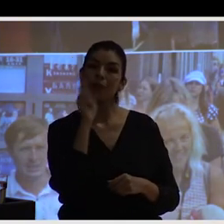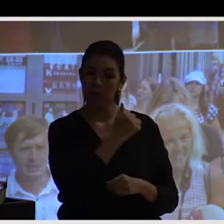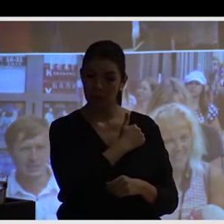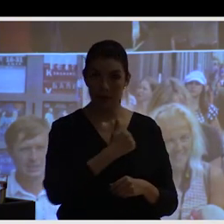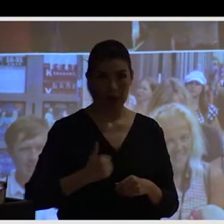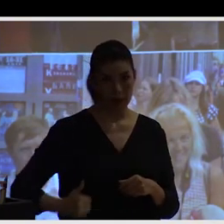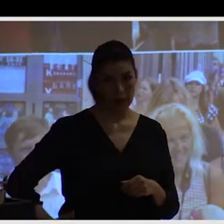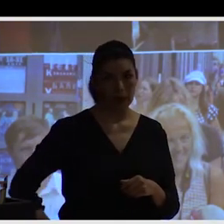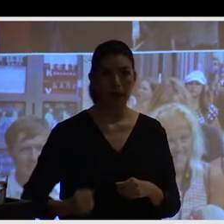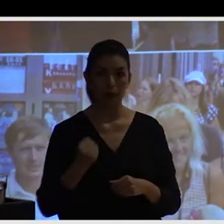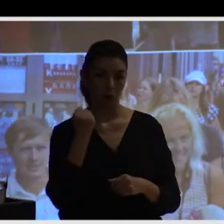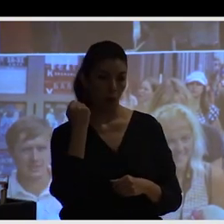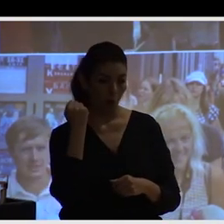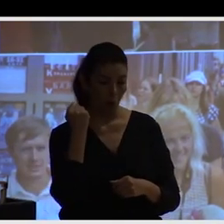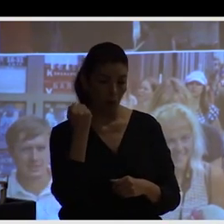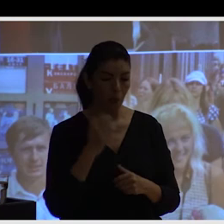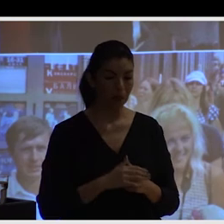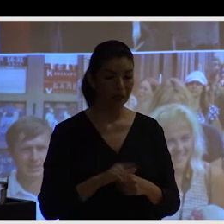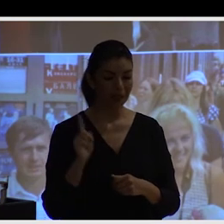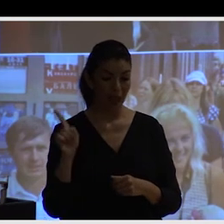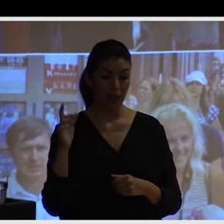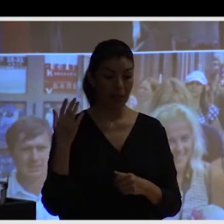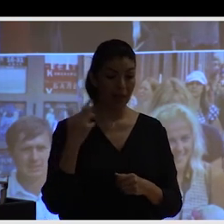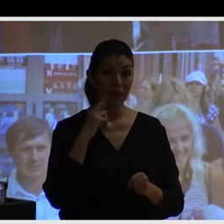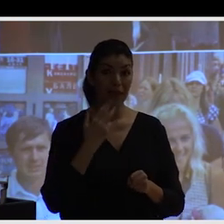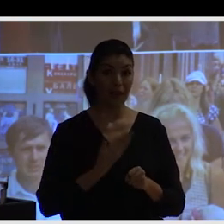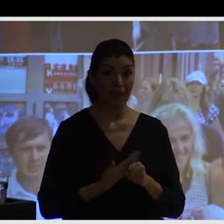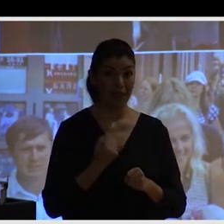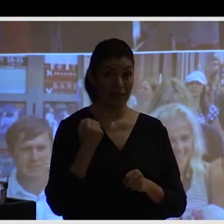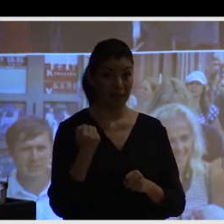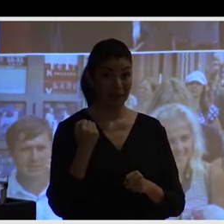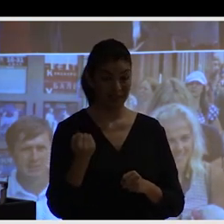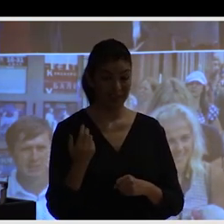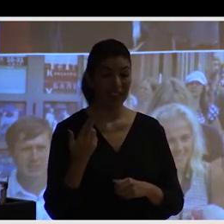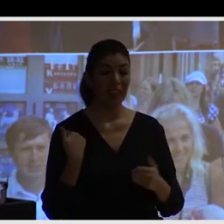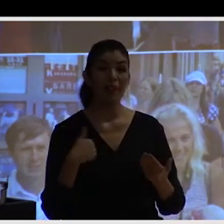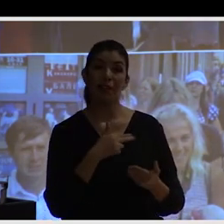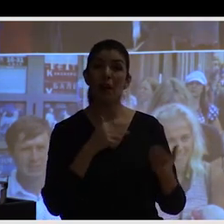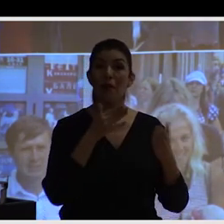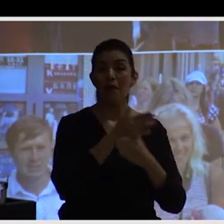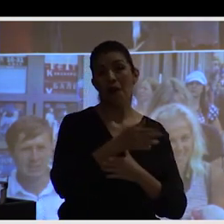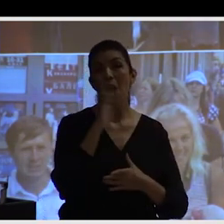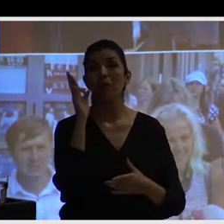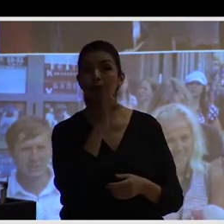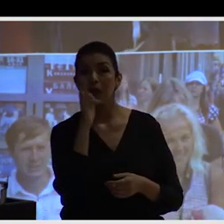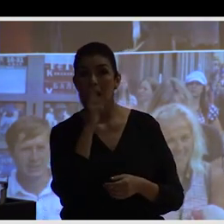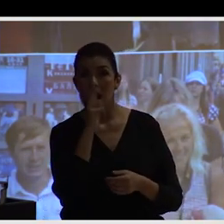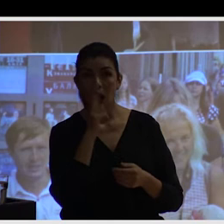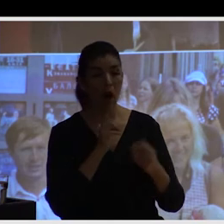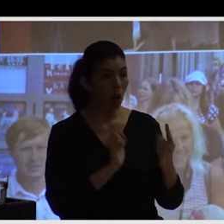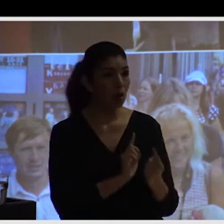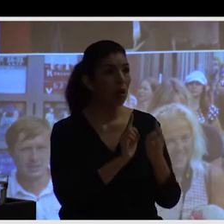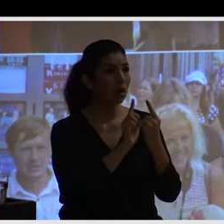fuerte fuimos allá la primera vez y le dijimos pero señor alcalde cómo es posible que la calle principal todos estos coches en la banqueta no se ve